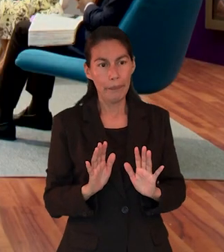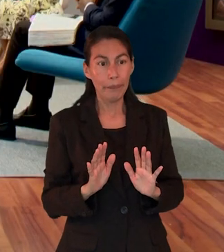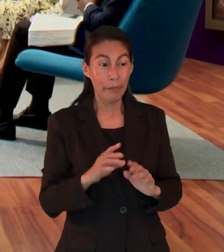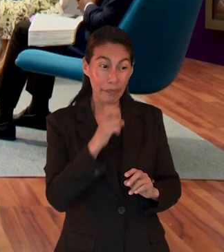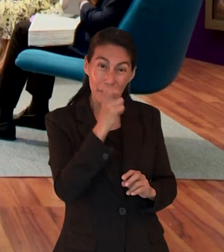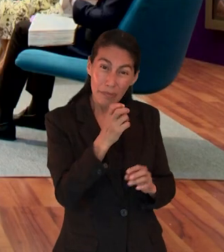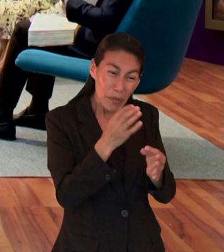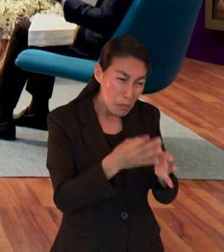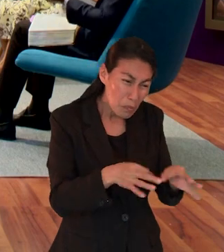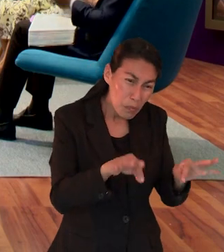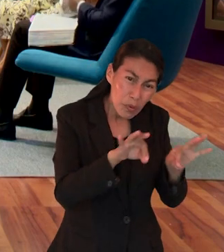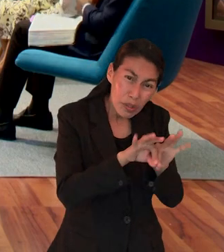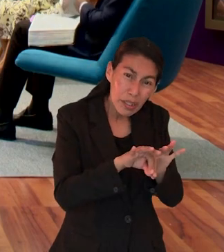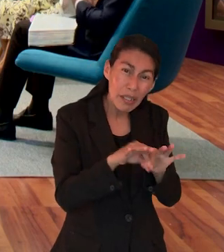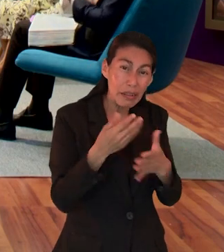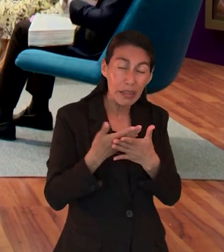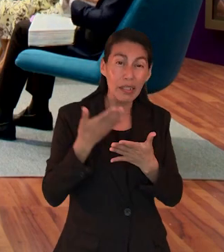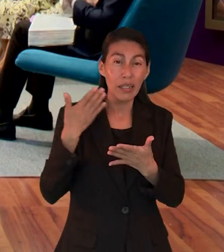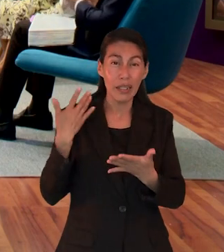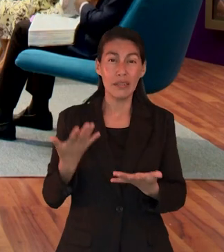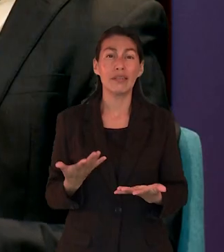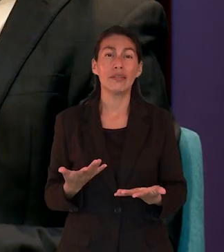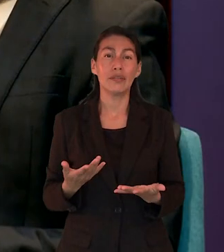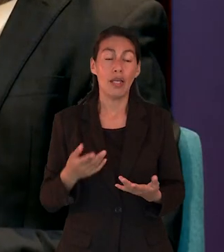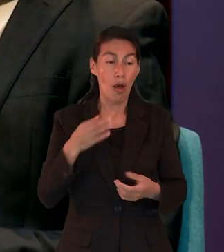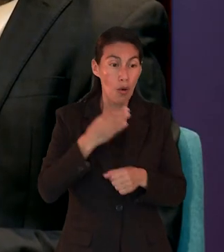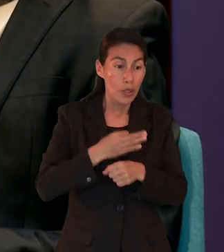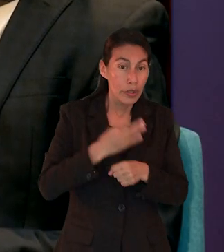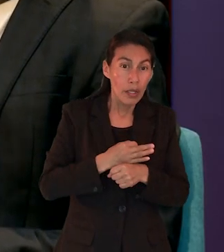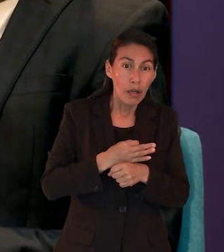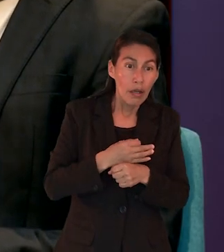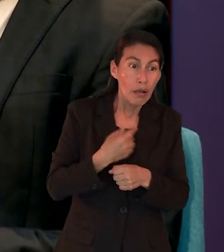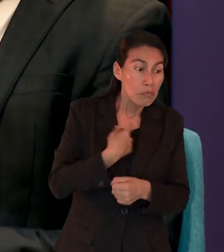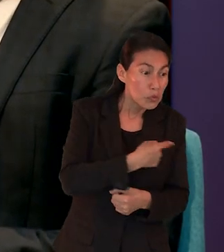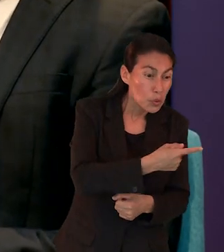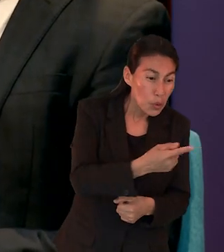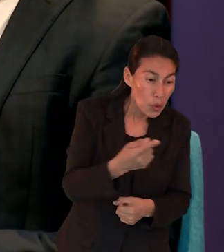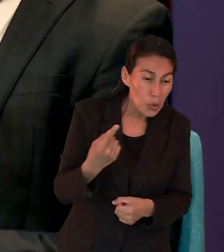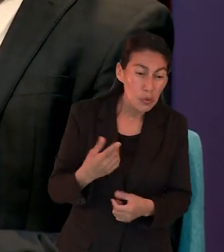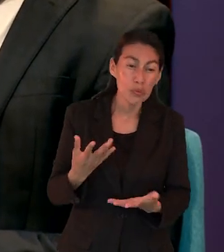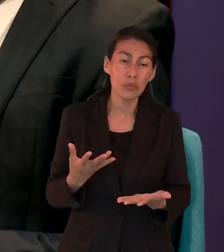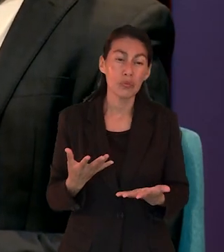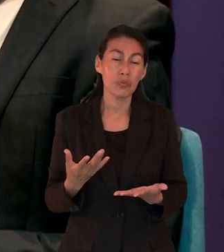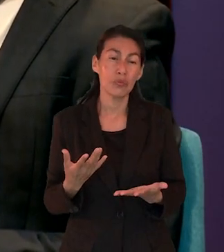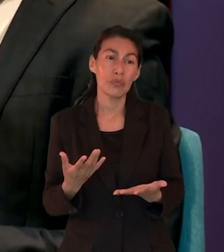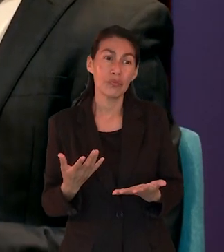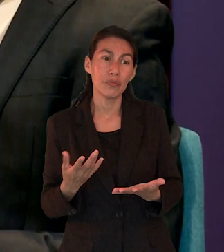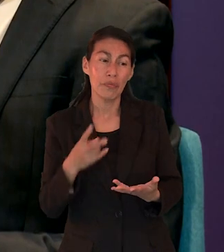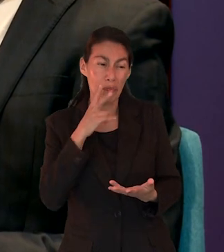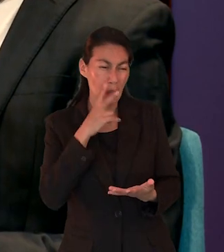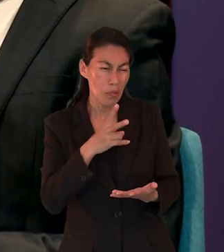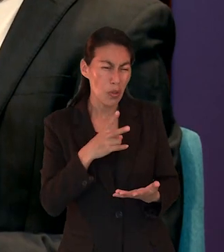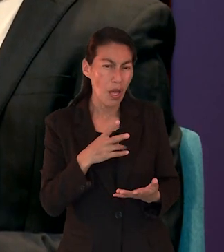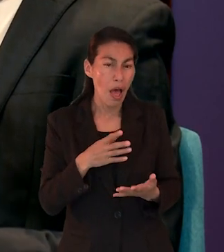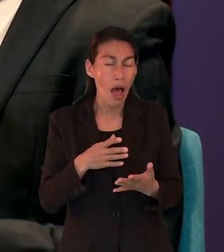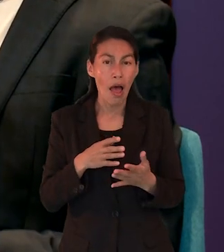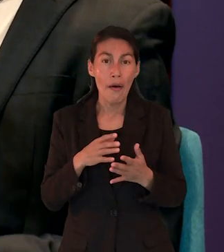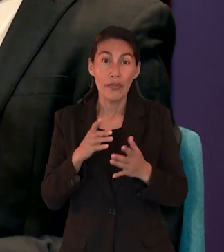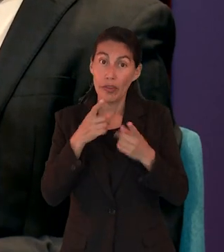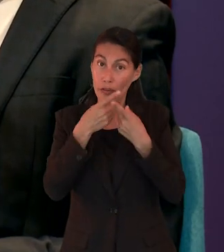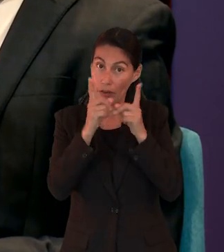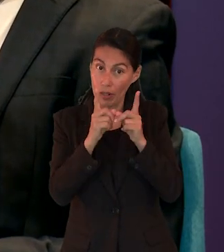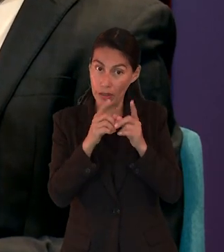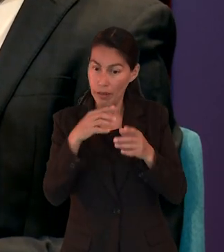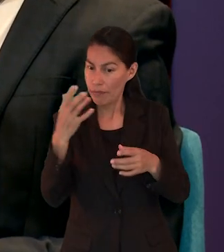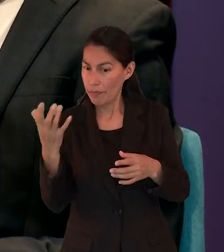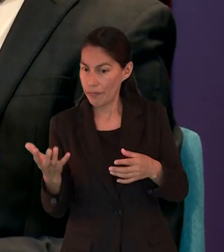que era indispensable al inicio del cristianismo. Nosotros podemos ver en la iglesia primitiva, era basada en